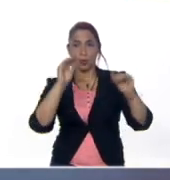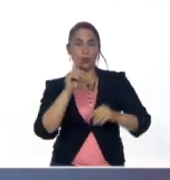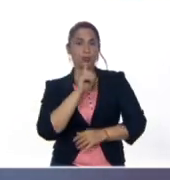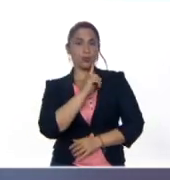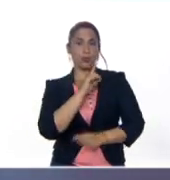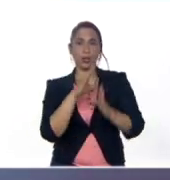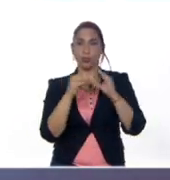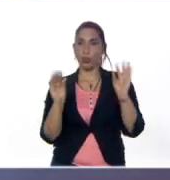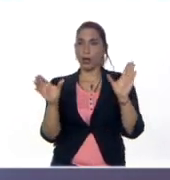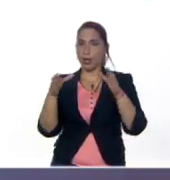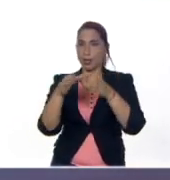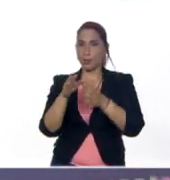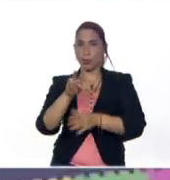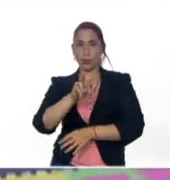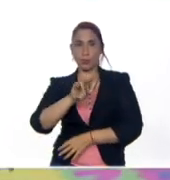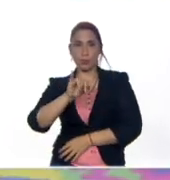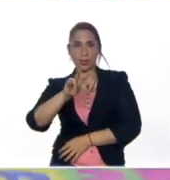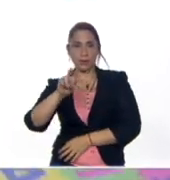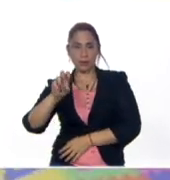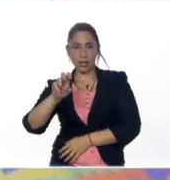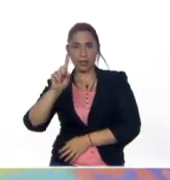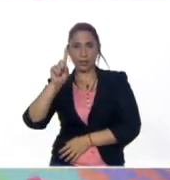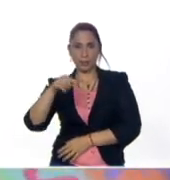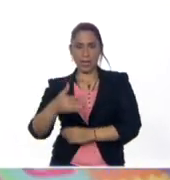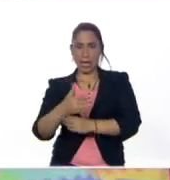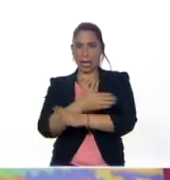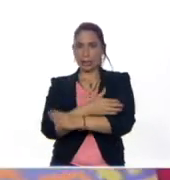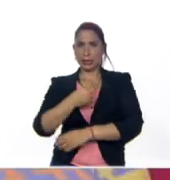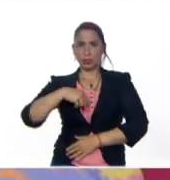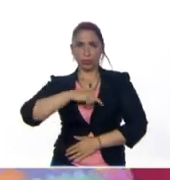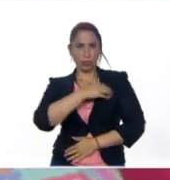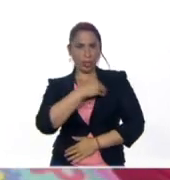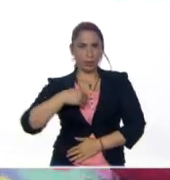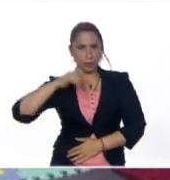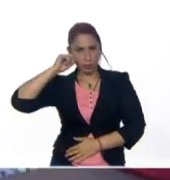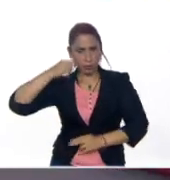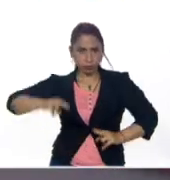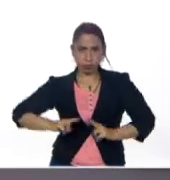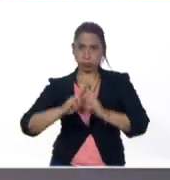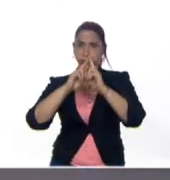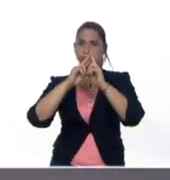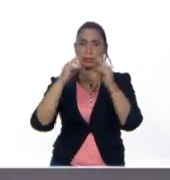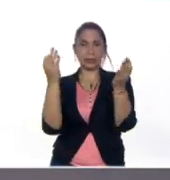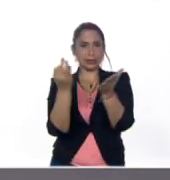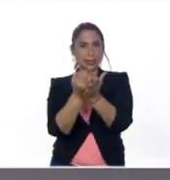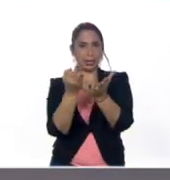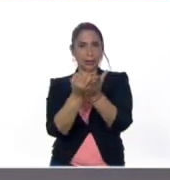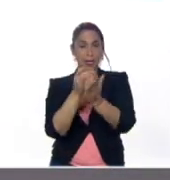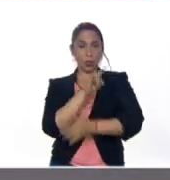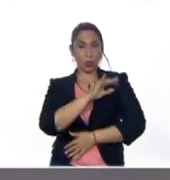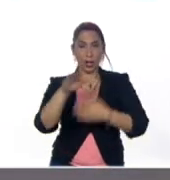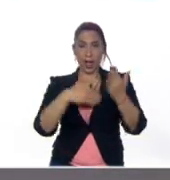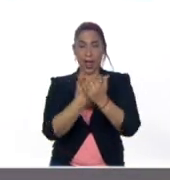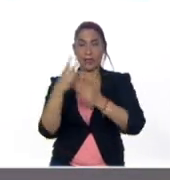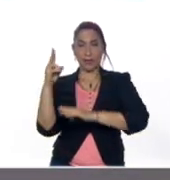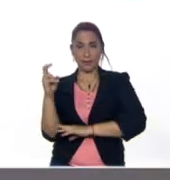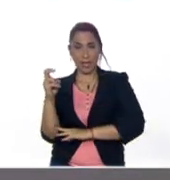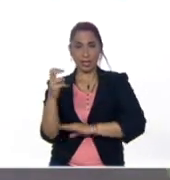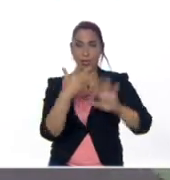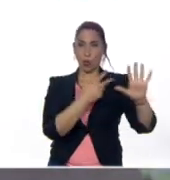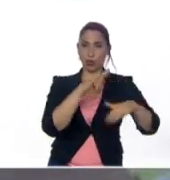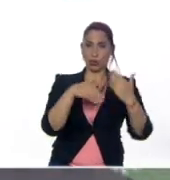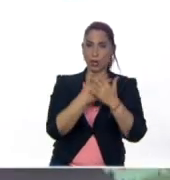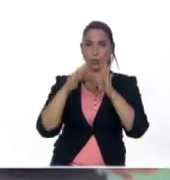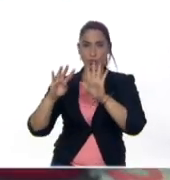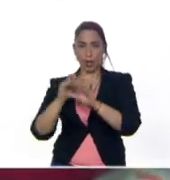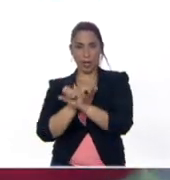todo el equipo de Vive TV pero antes de eso queremos recordarte que nos encontraremos siempre de lunes a viernes de